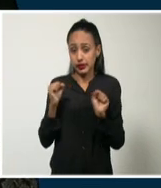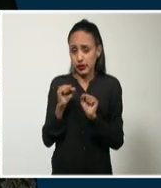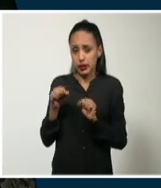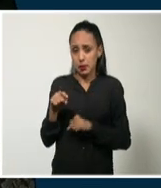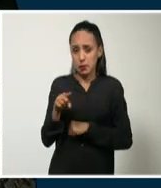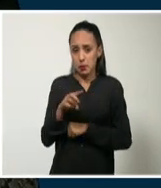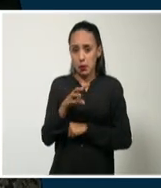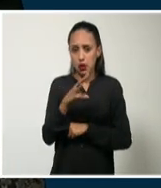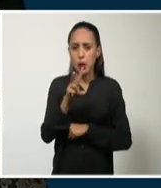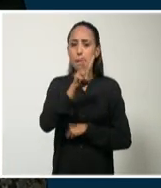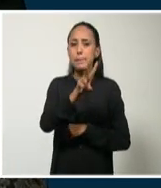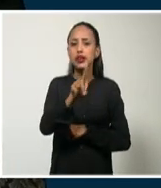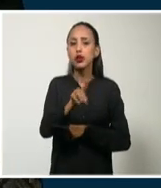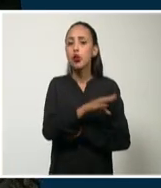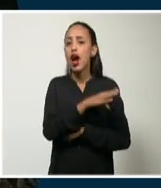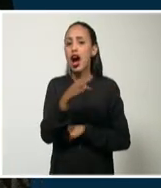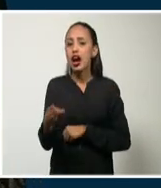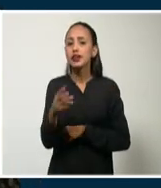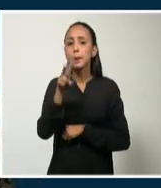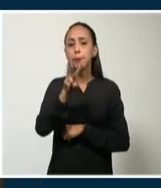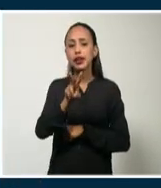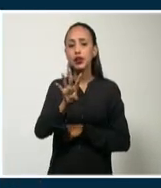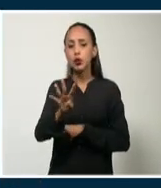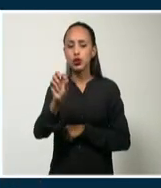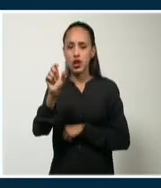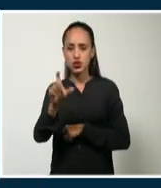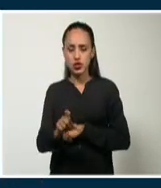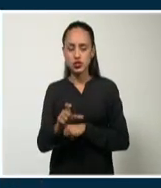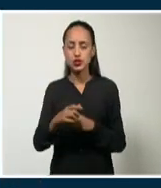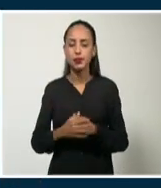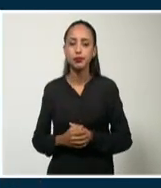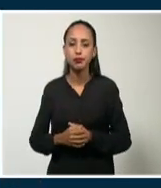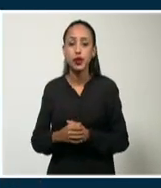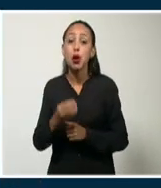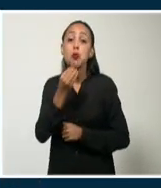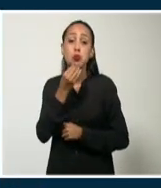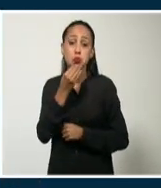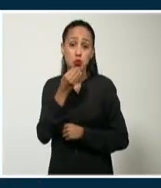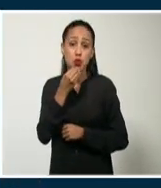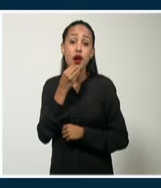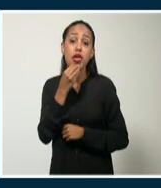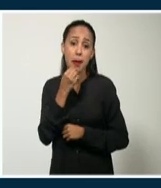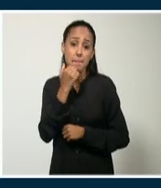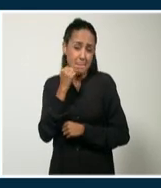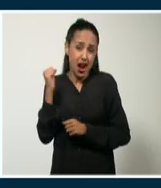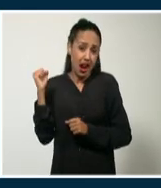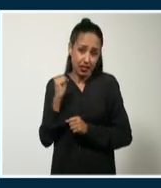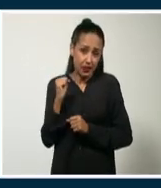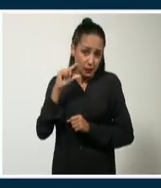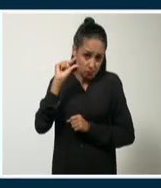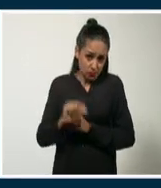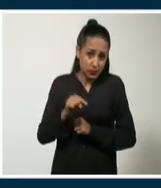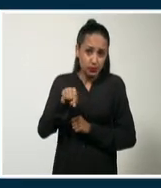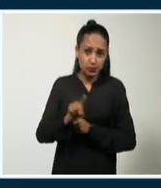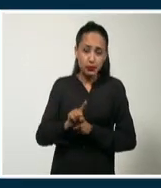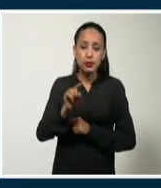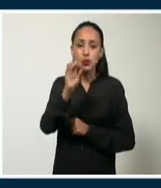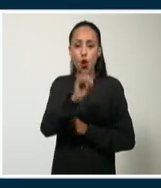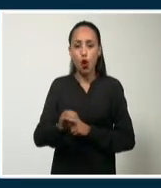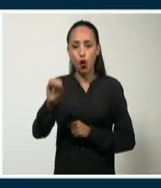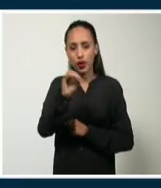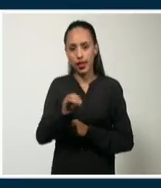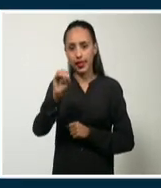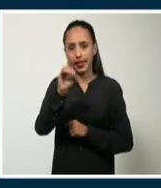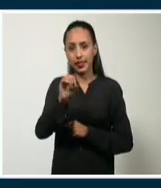tendrán valores de 21 y hasta 24 grados Celsius. Pueden haber valores inferiores hacia zonas del interior de la región